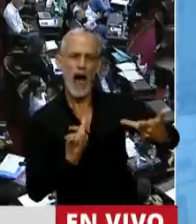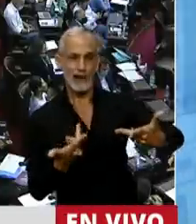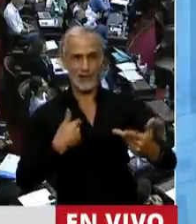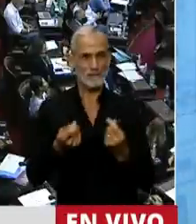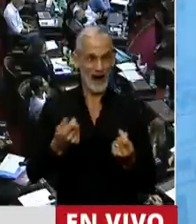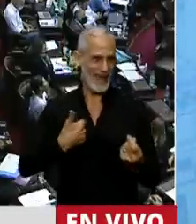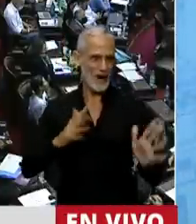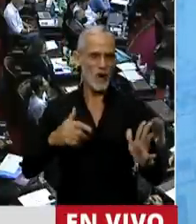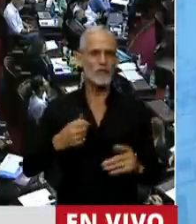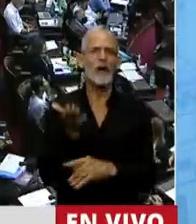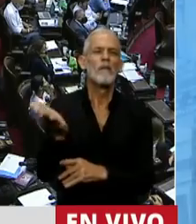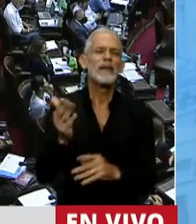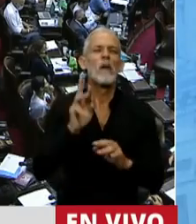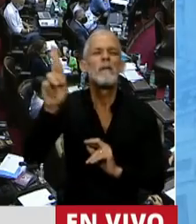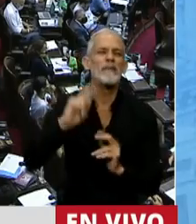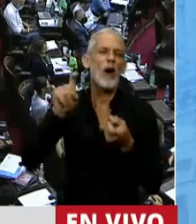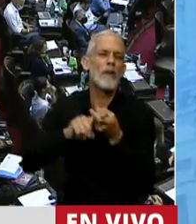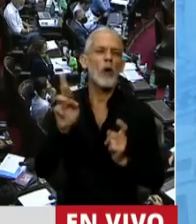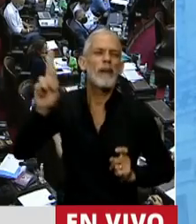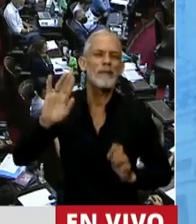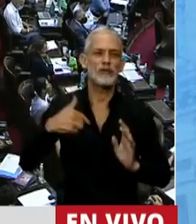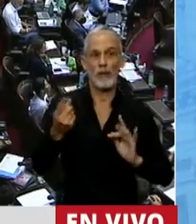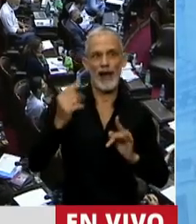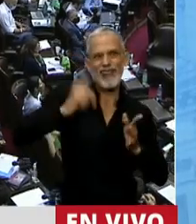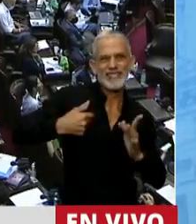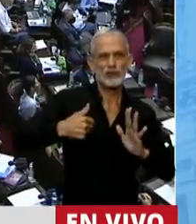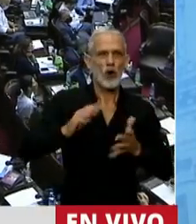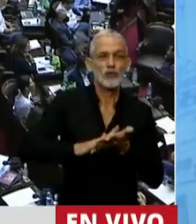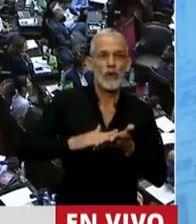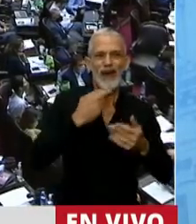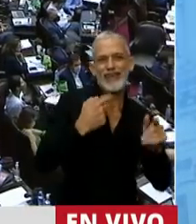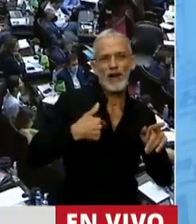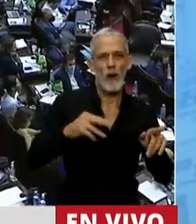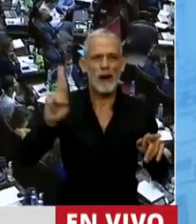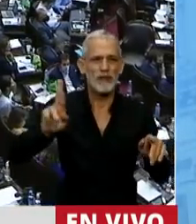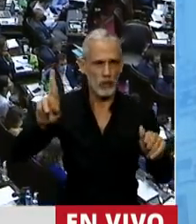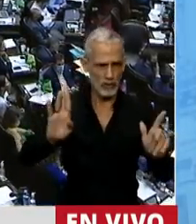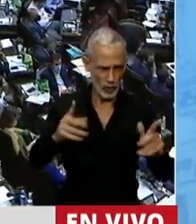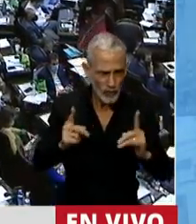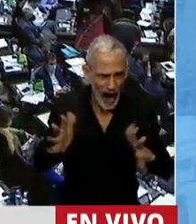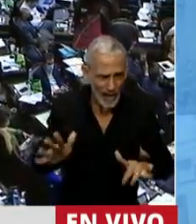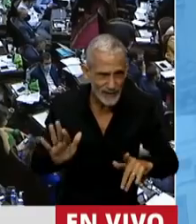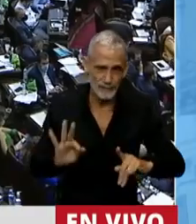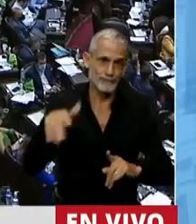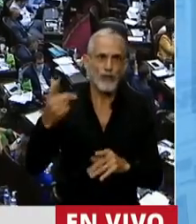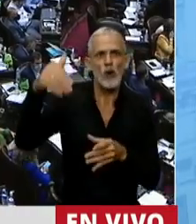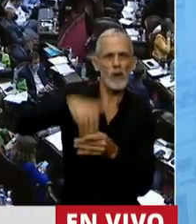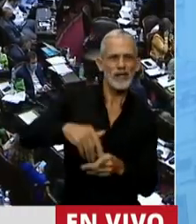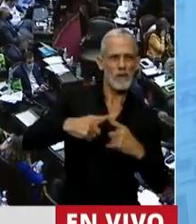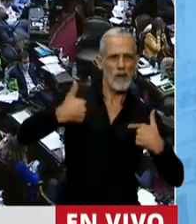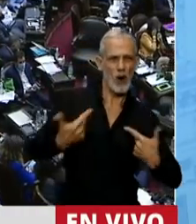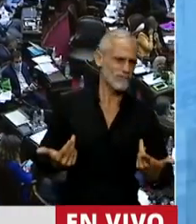Tendríamos que seguir pidiéndole permiso a nuestros maridos para tomar decisiones sobre nuestros hijos y otros votarían por nosotras.